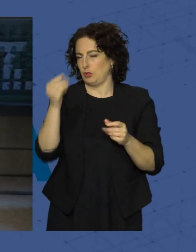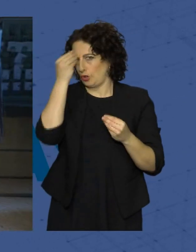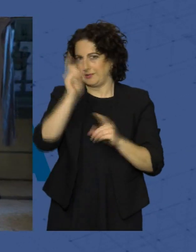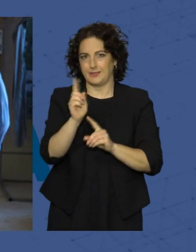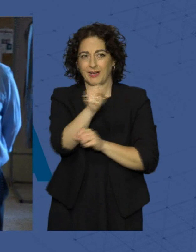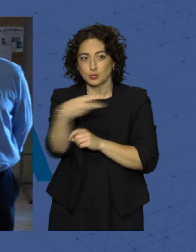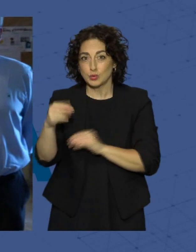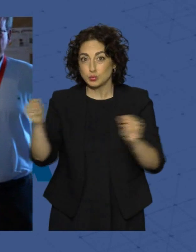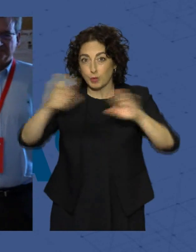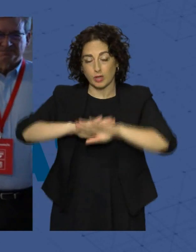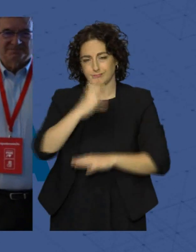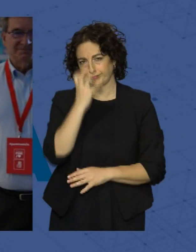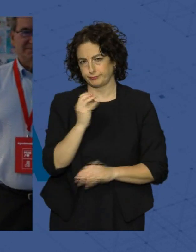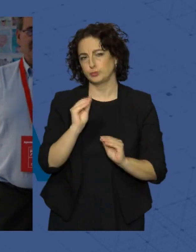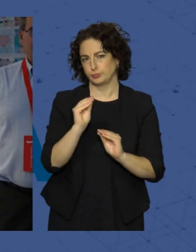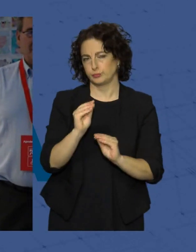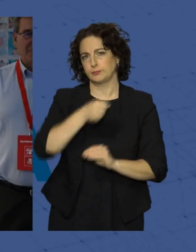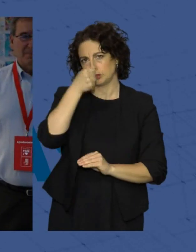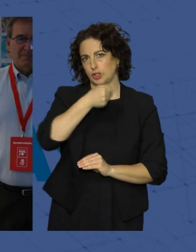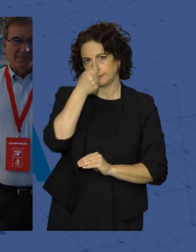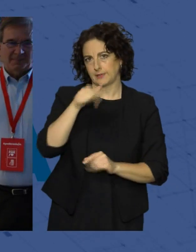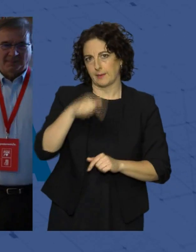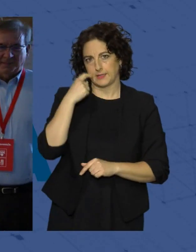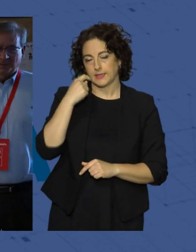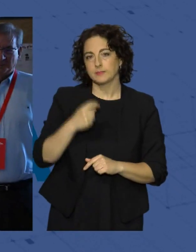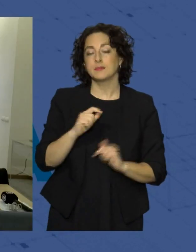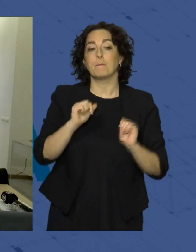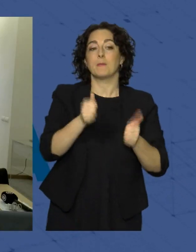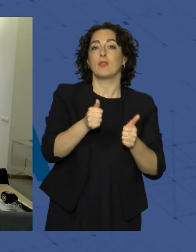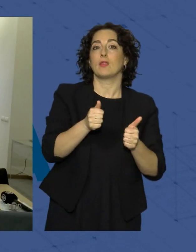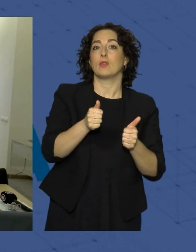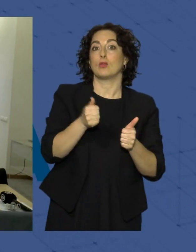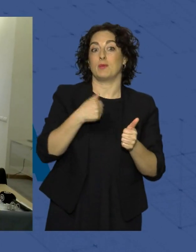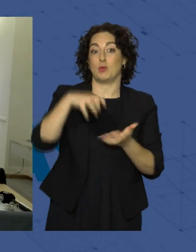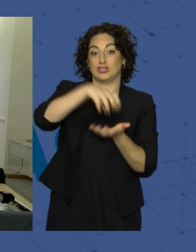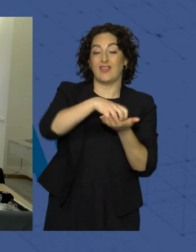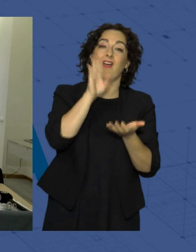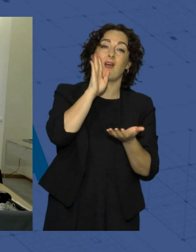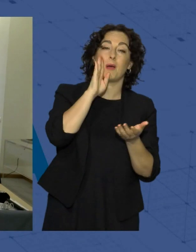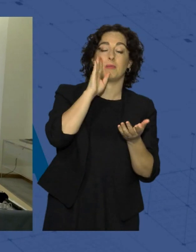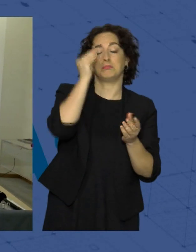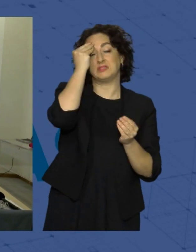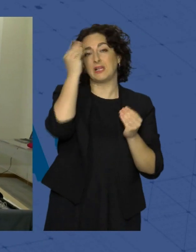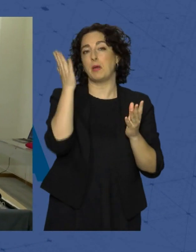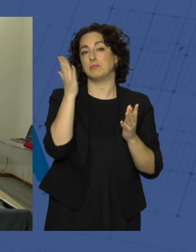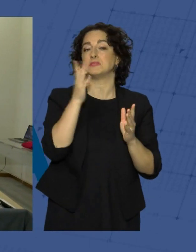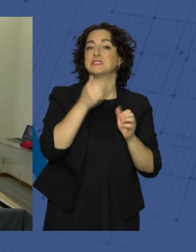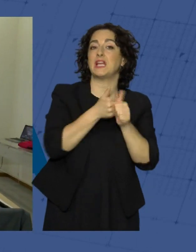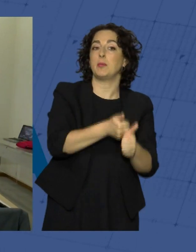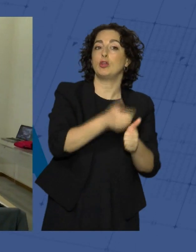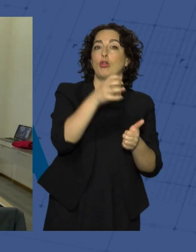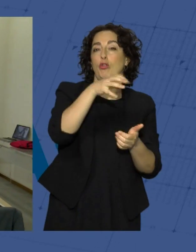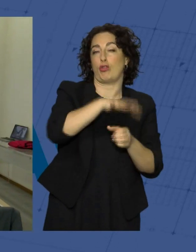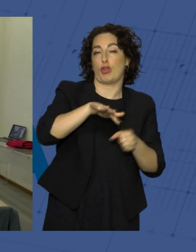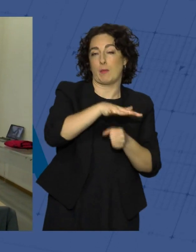noche aciaga para los socialistas almerienses. Todo empezó con un cambio de sede. Estaba previsto el seguimiento desde la ocupación municipal